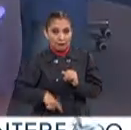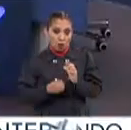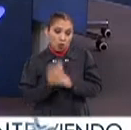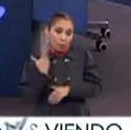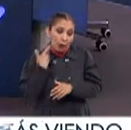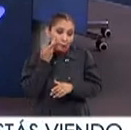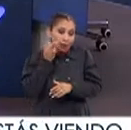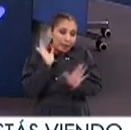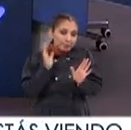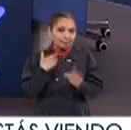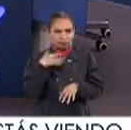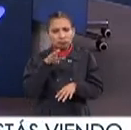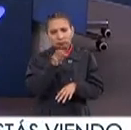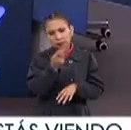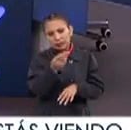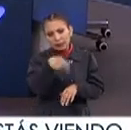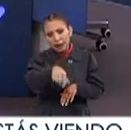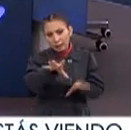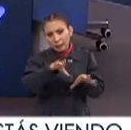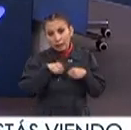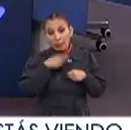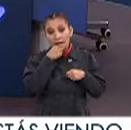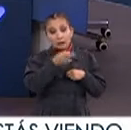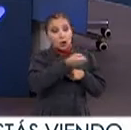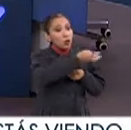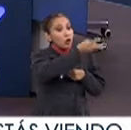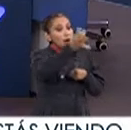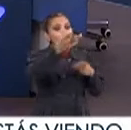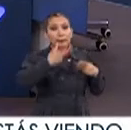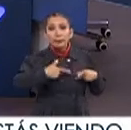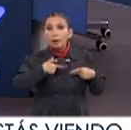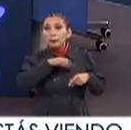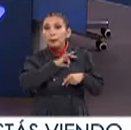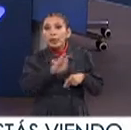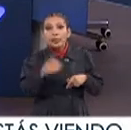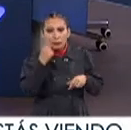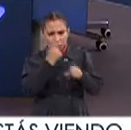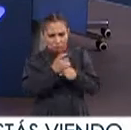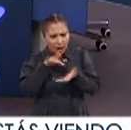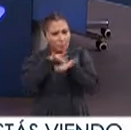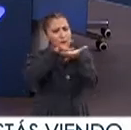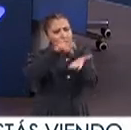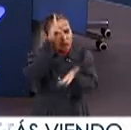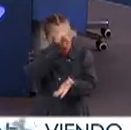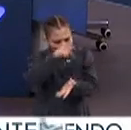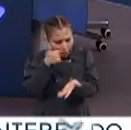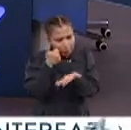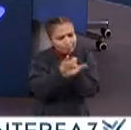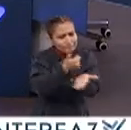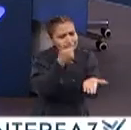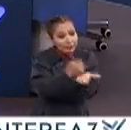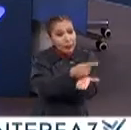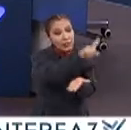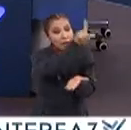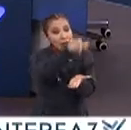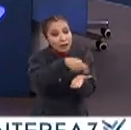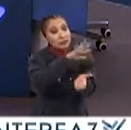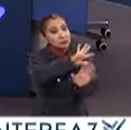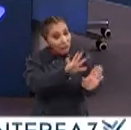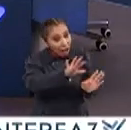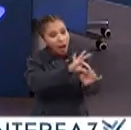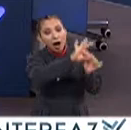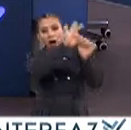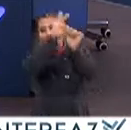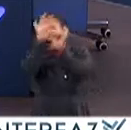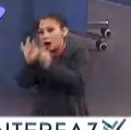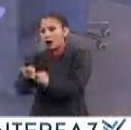Es algo que tenemos que adoptar Porque decíamos, cualquier persona puede dar un primer apoyo psicológico Y después derivar de una